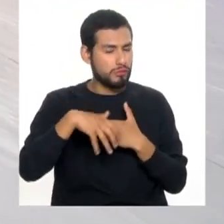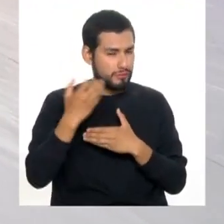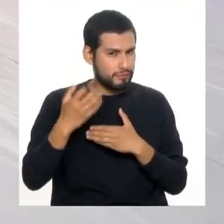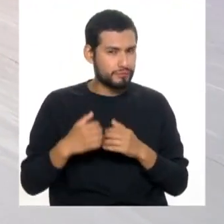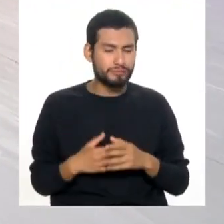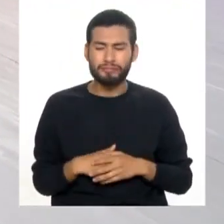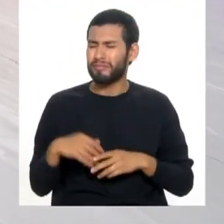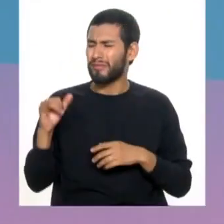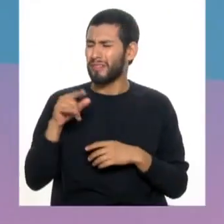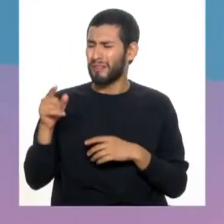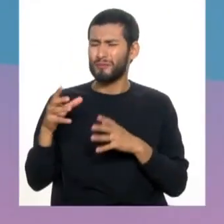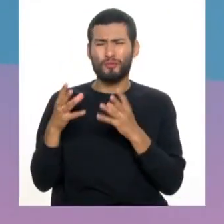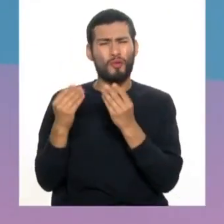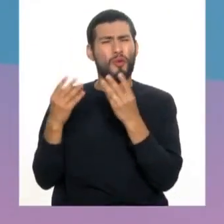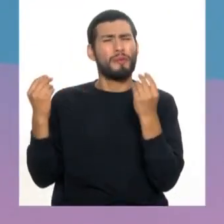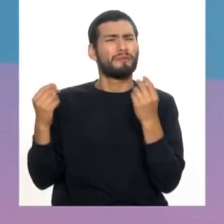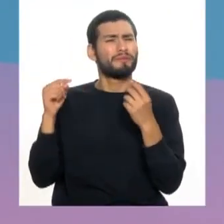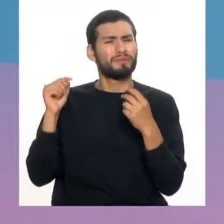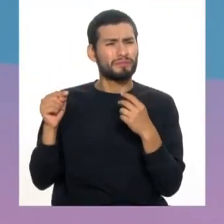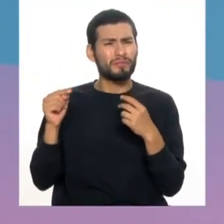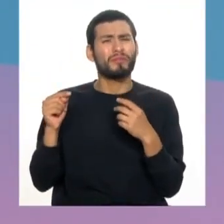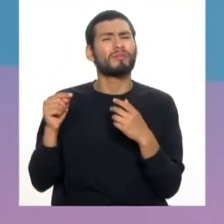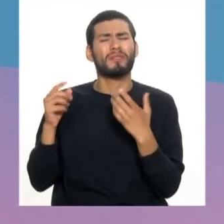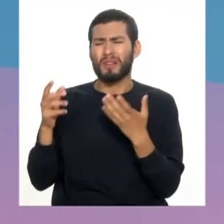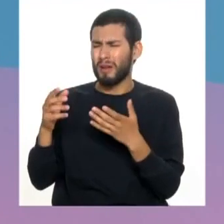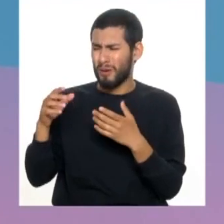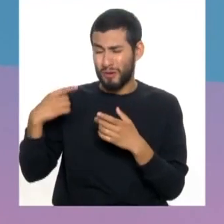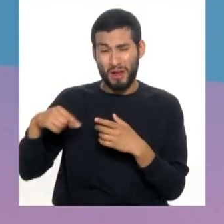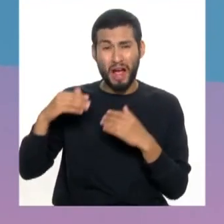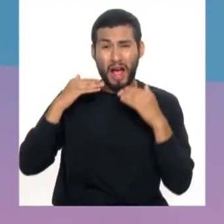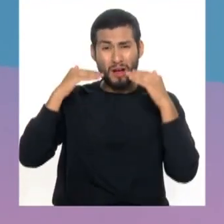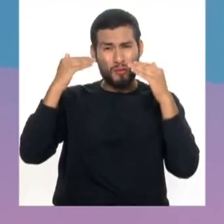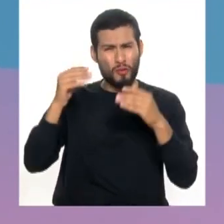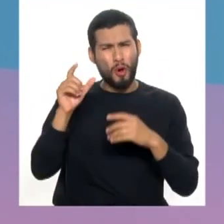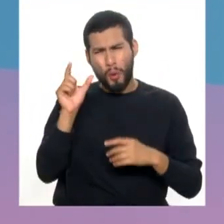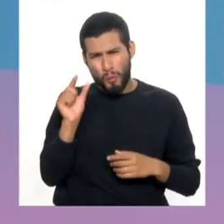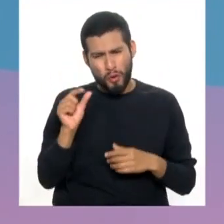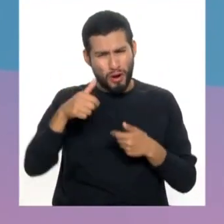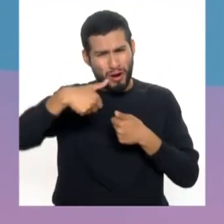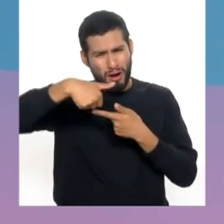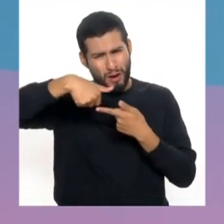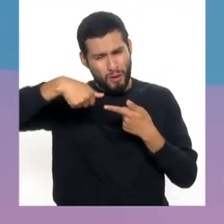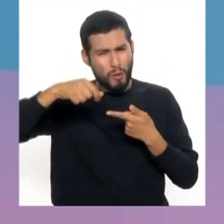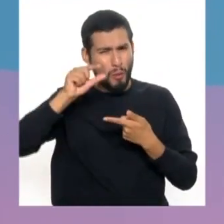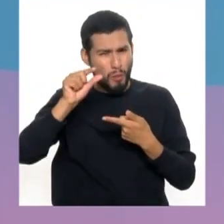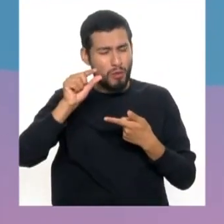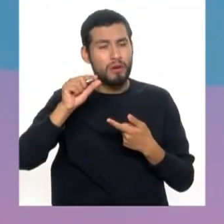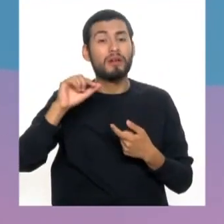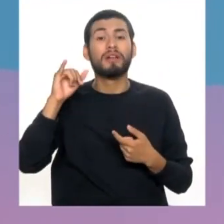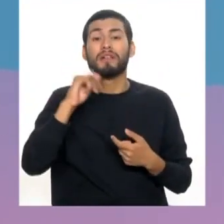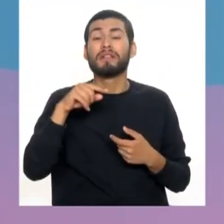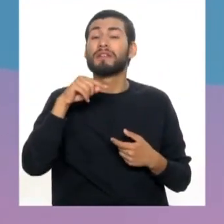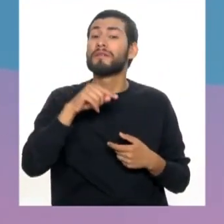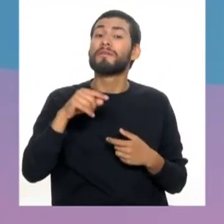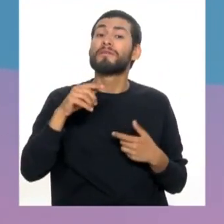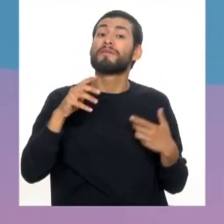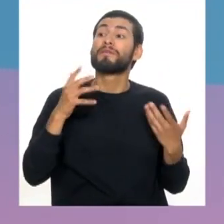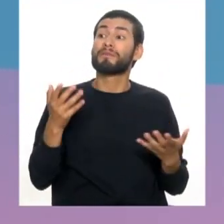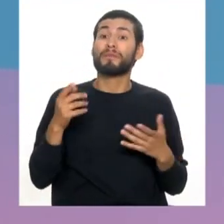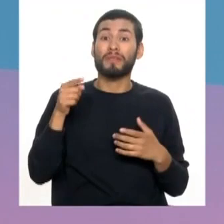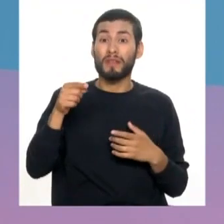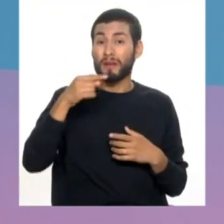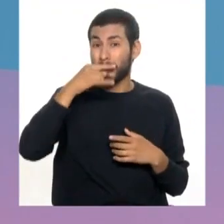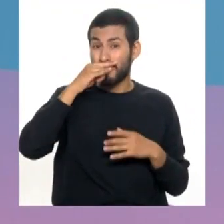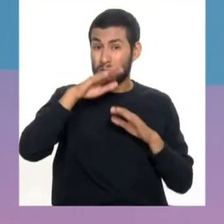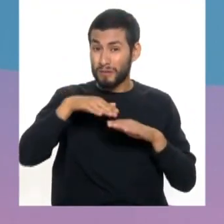para niños es mucho menos, doctor. Para niños recuerden en casa que es tamaño de un granito de arroz.